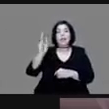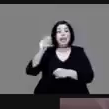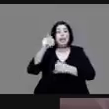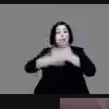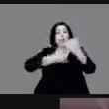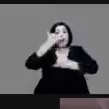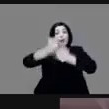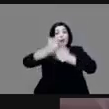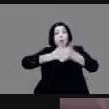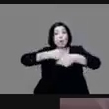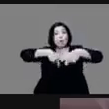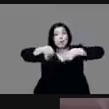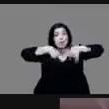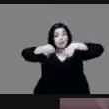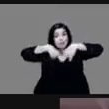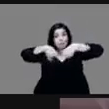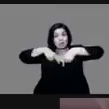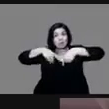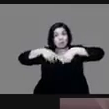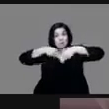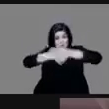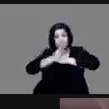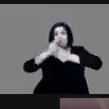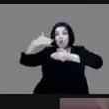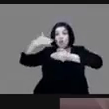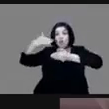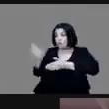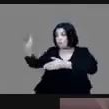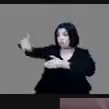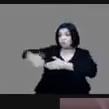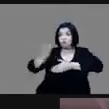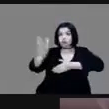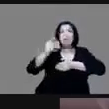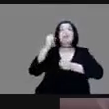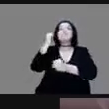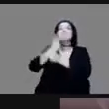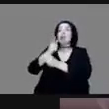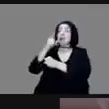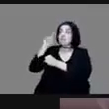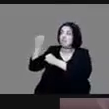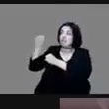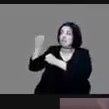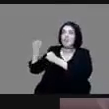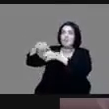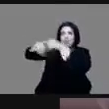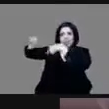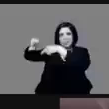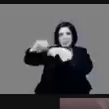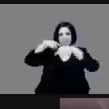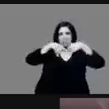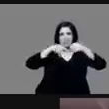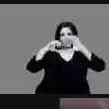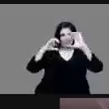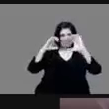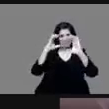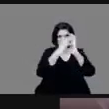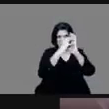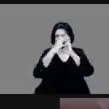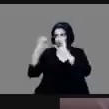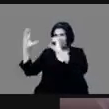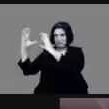hemos encontrado el tramo de un lado y el tramo del otro y el medio en los días